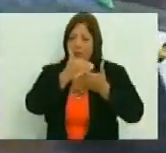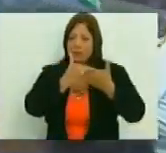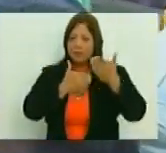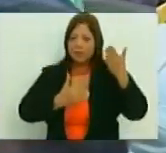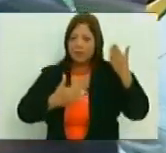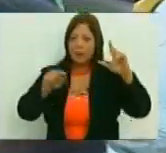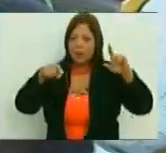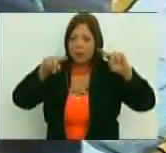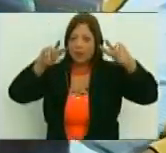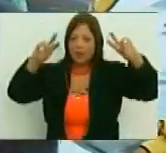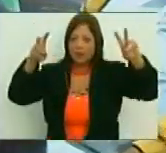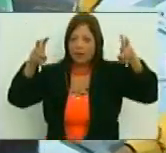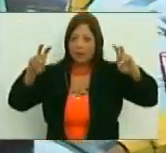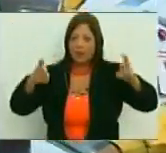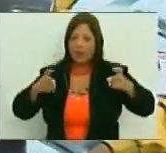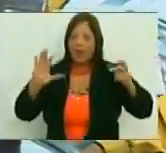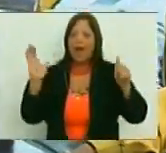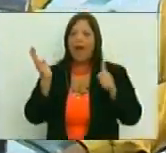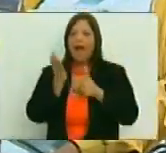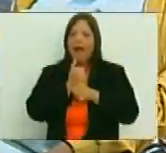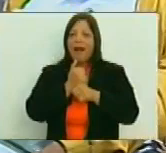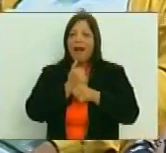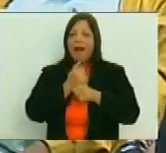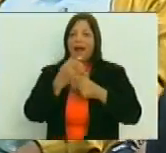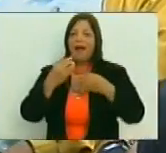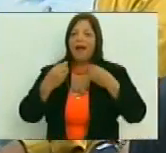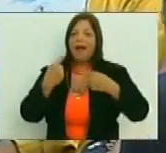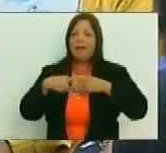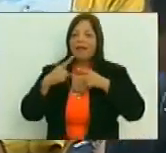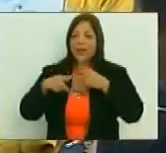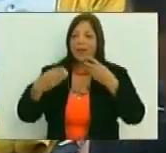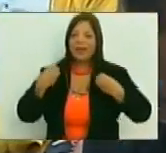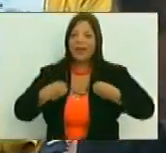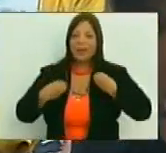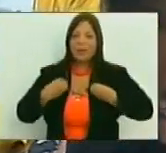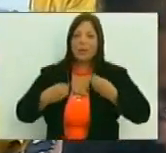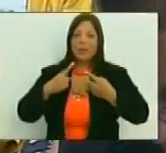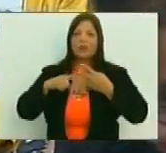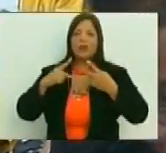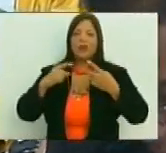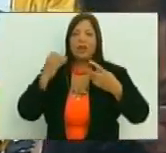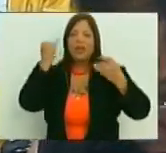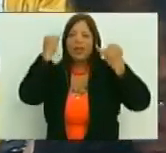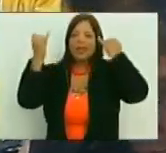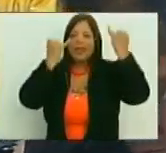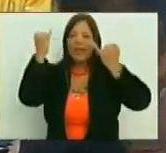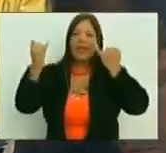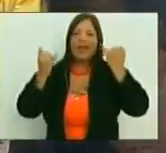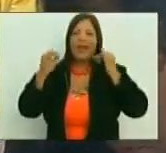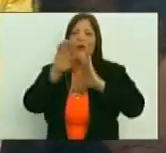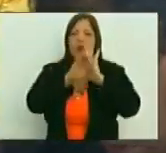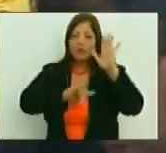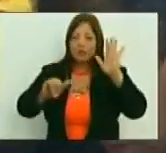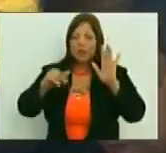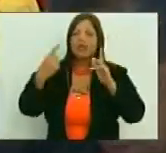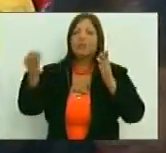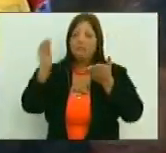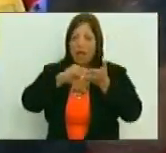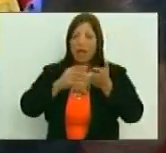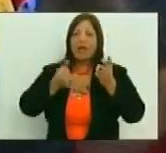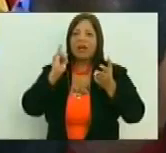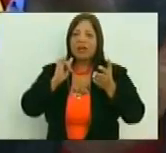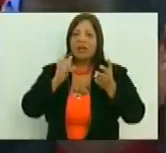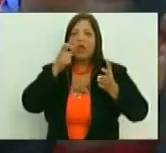ustedes encontrarán las inquietudes no solamente de nosotros los constituyentes las